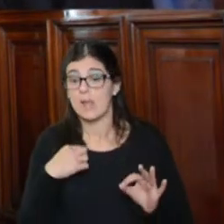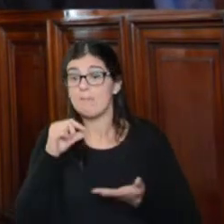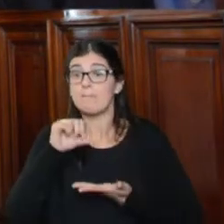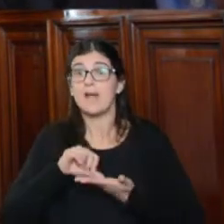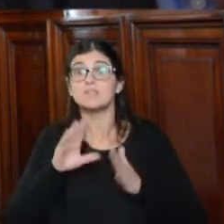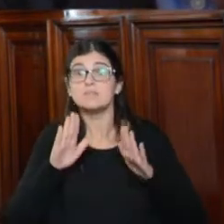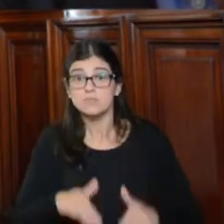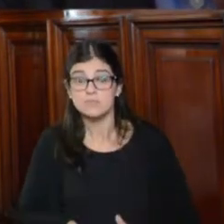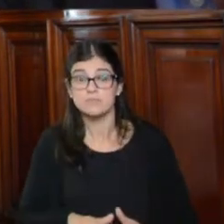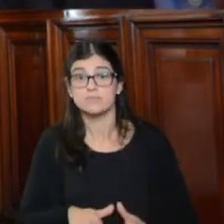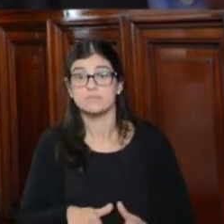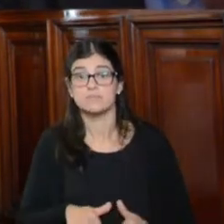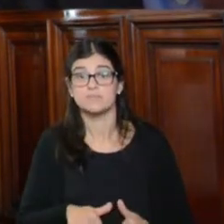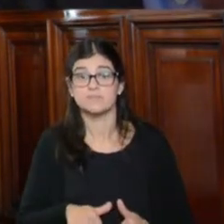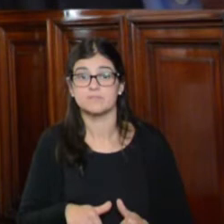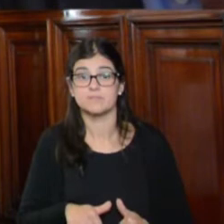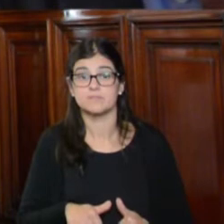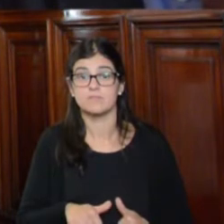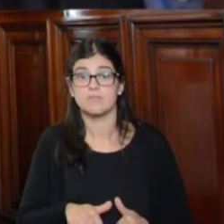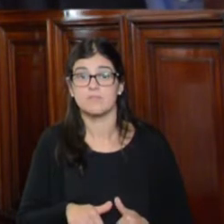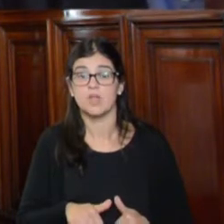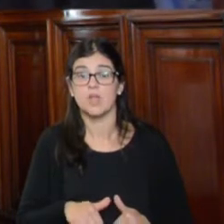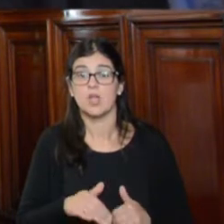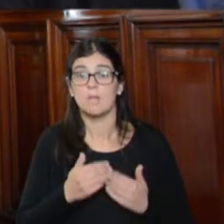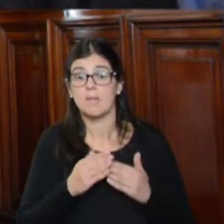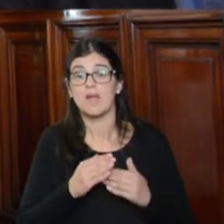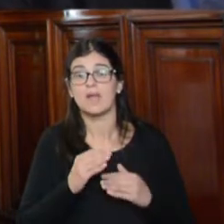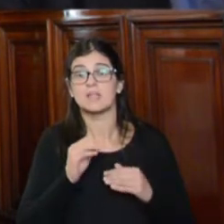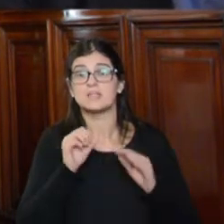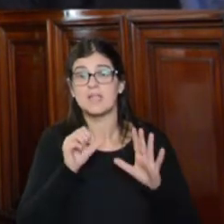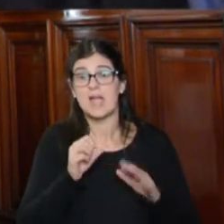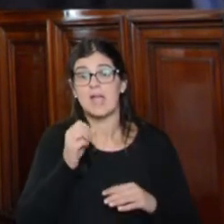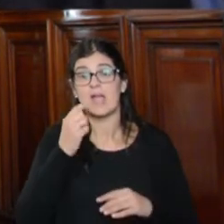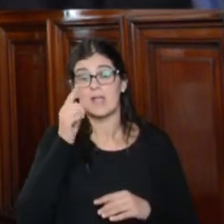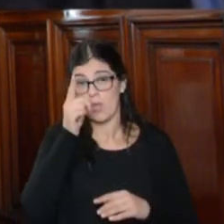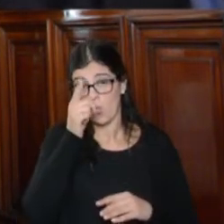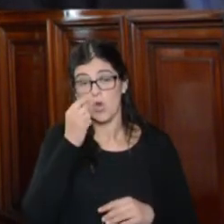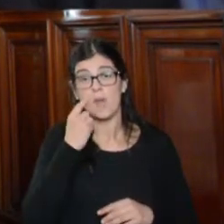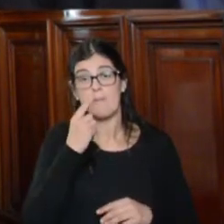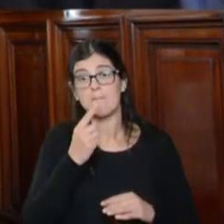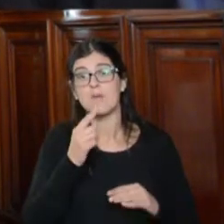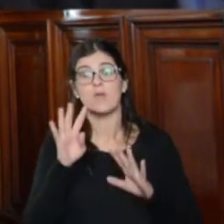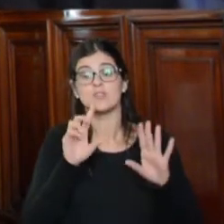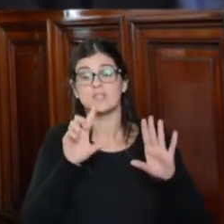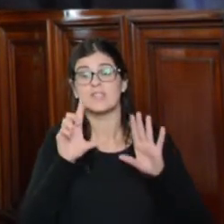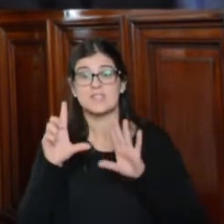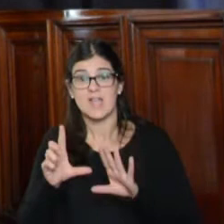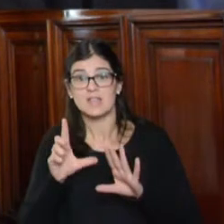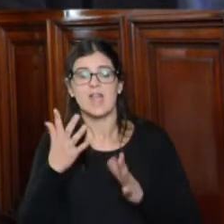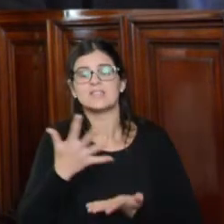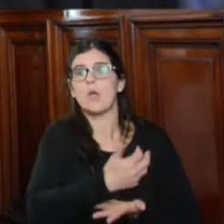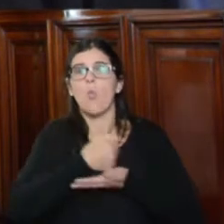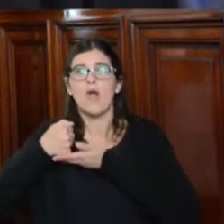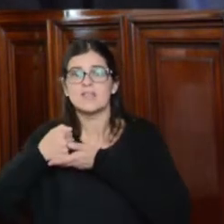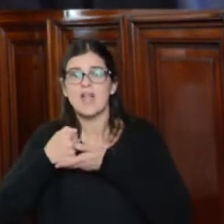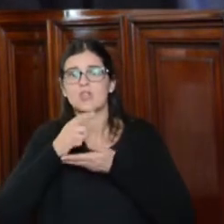que entre los días 6 de julio y 8 de julio de 1977 fueron secuestrados en la ciudad